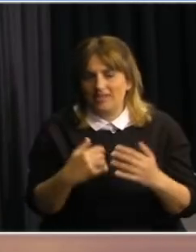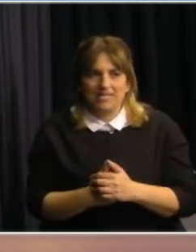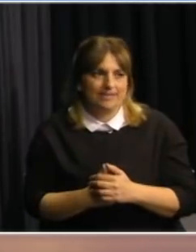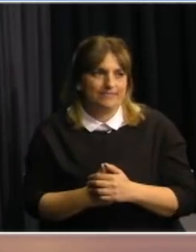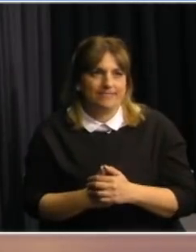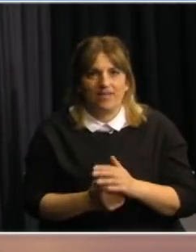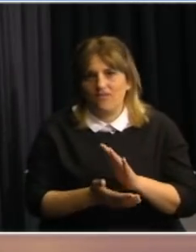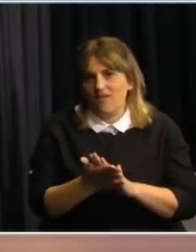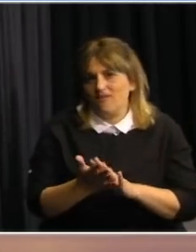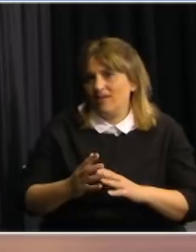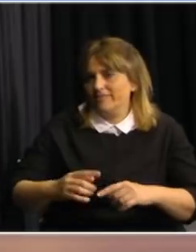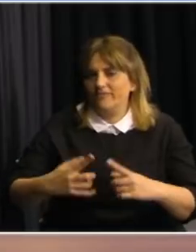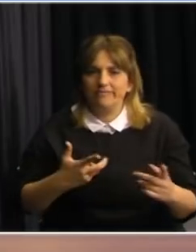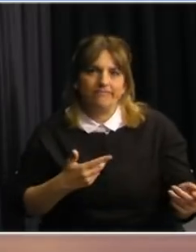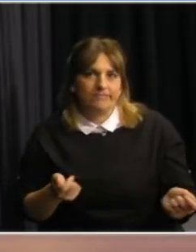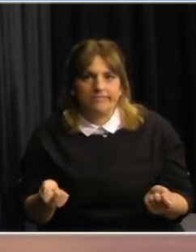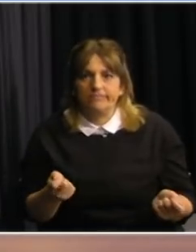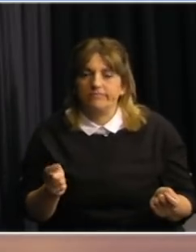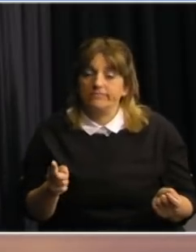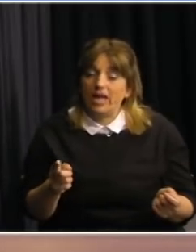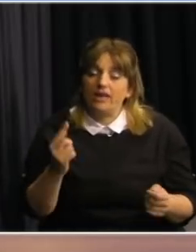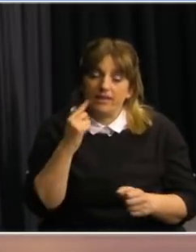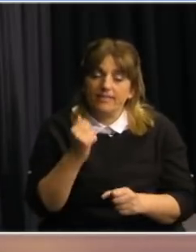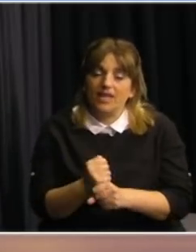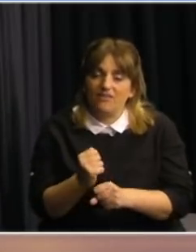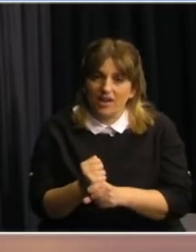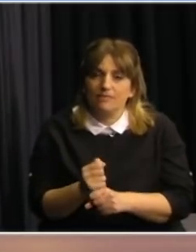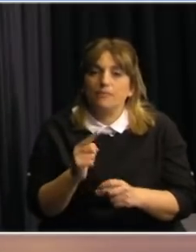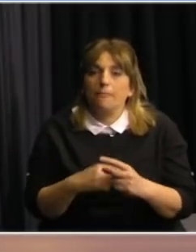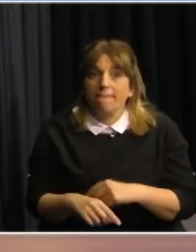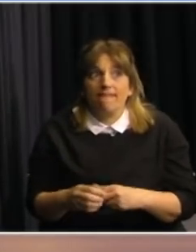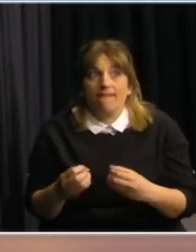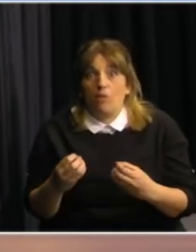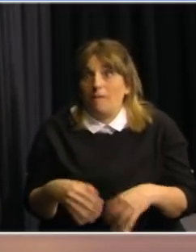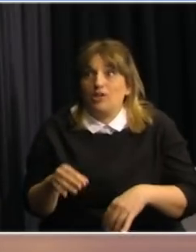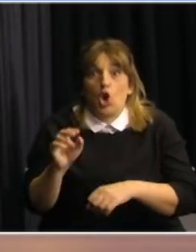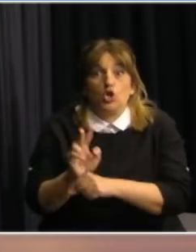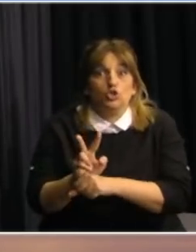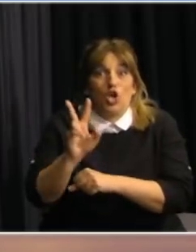y es ahí en ese eje donde hay que trabajar y es así como se fue de control en toda Europa